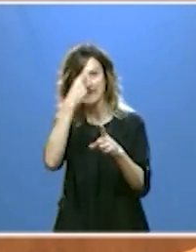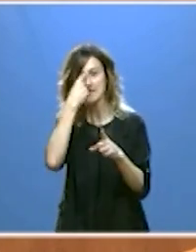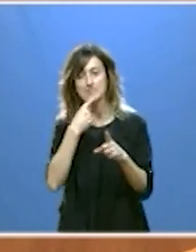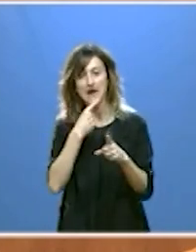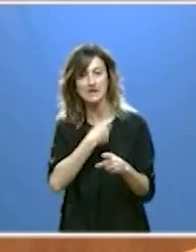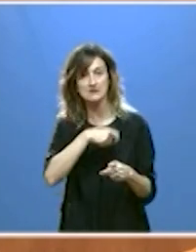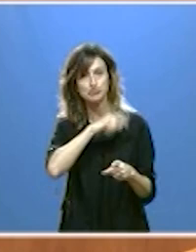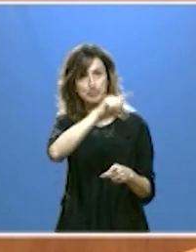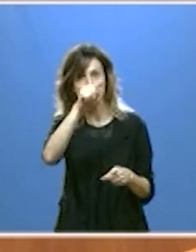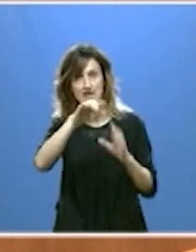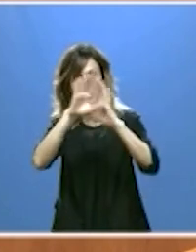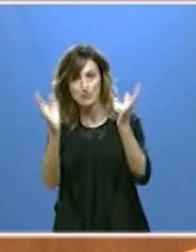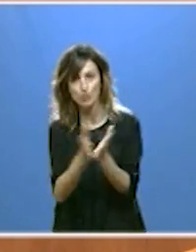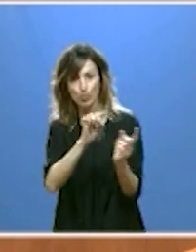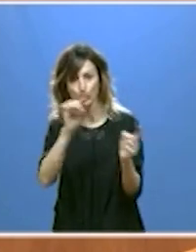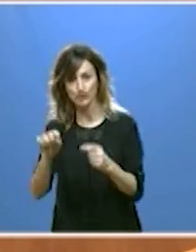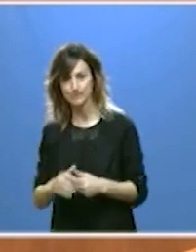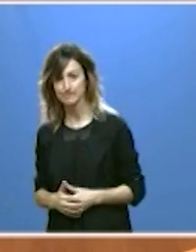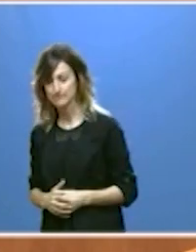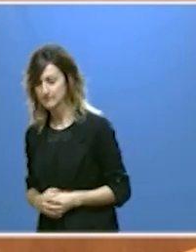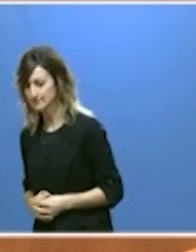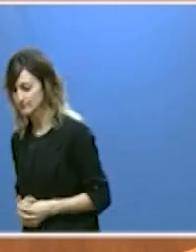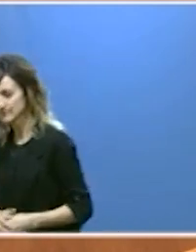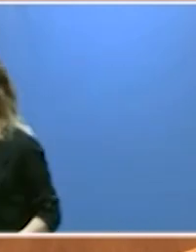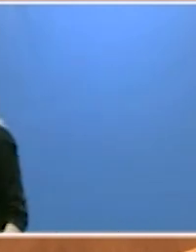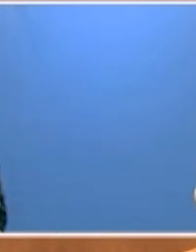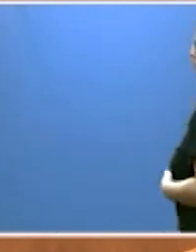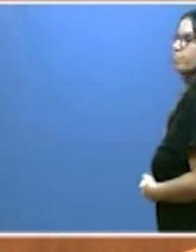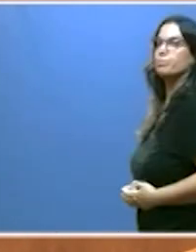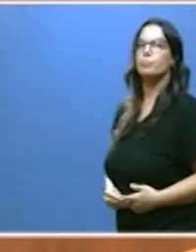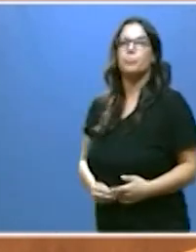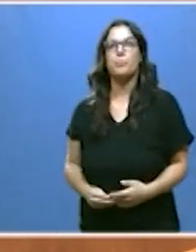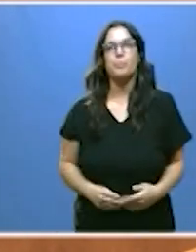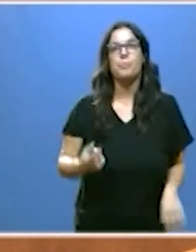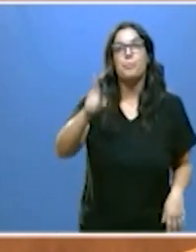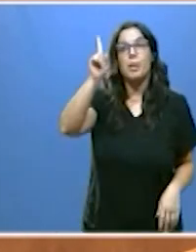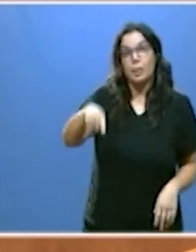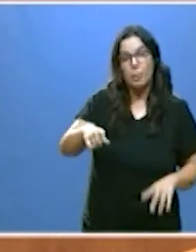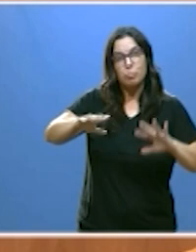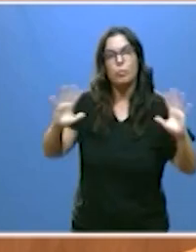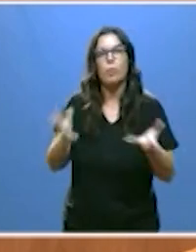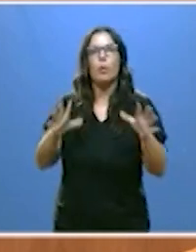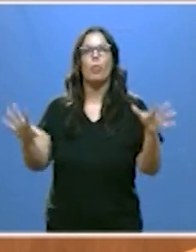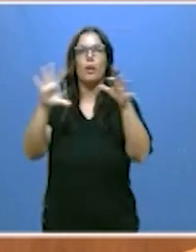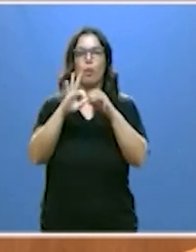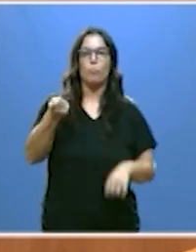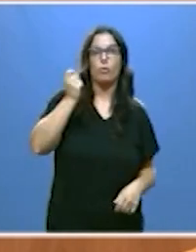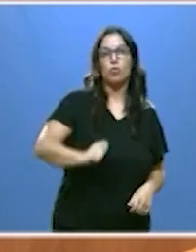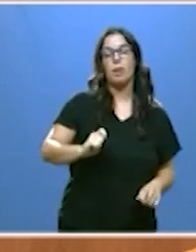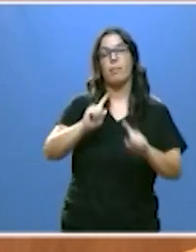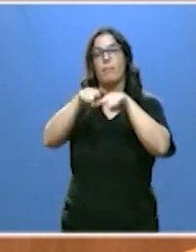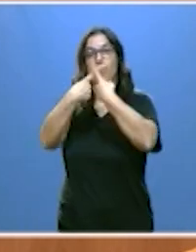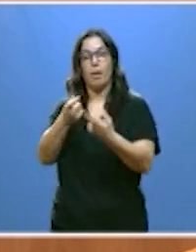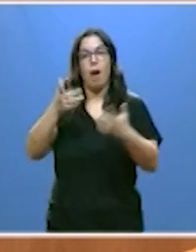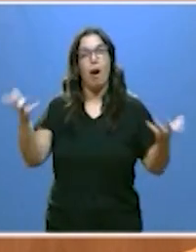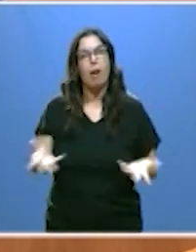por España y por el mundo. Aquí también promovemos la conciliación profesional y familiar con ayudas para que la maternidad